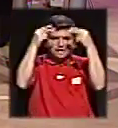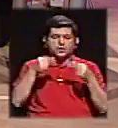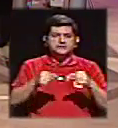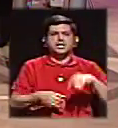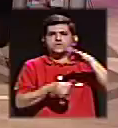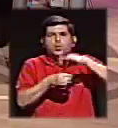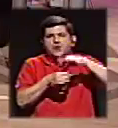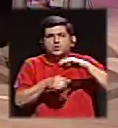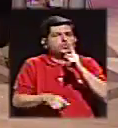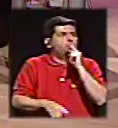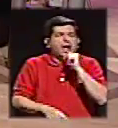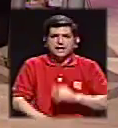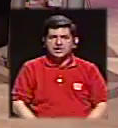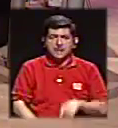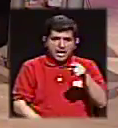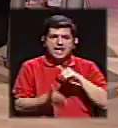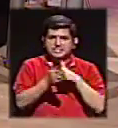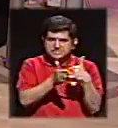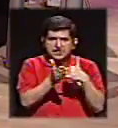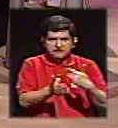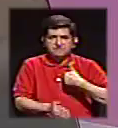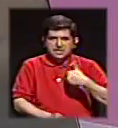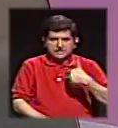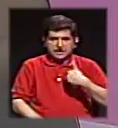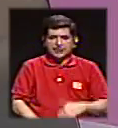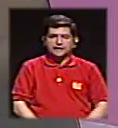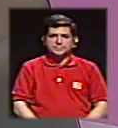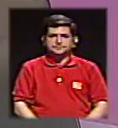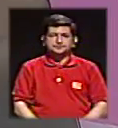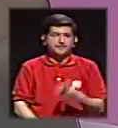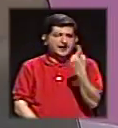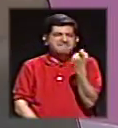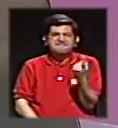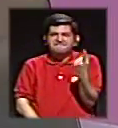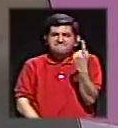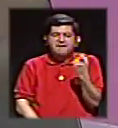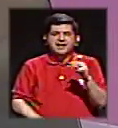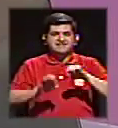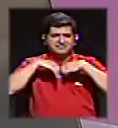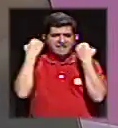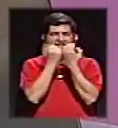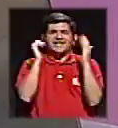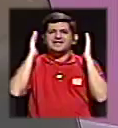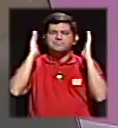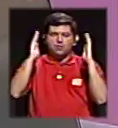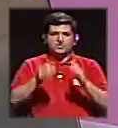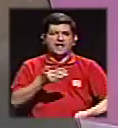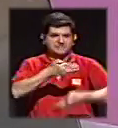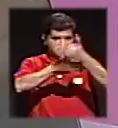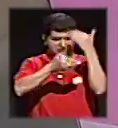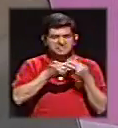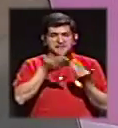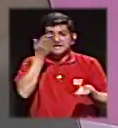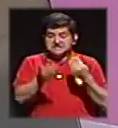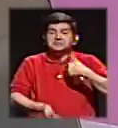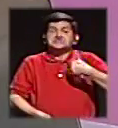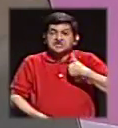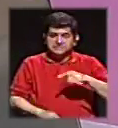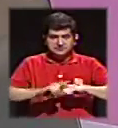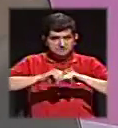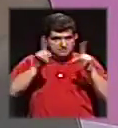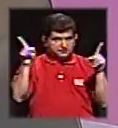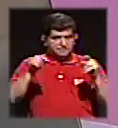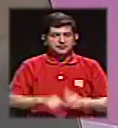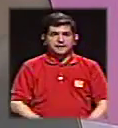Cultura y todo eso? Esa es su debilidad. Digamos, la falta de un equipo grande detrás que tal vez lo tenga, pero